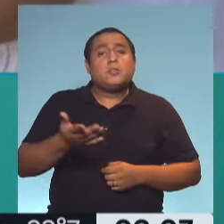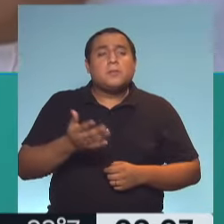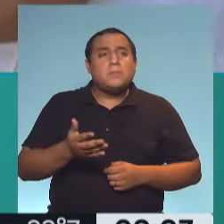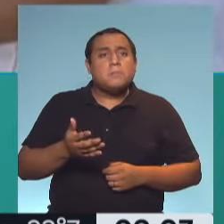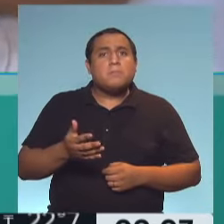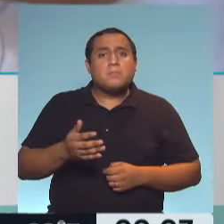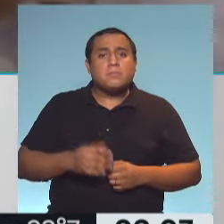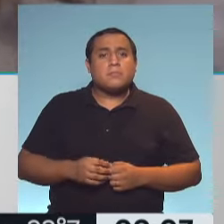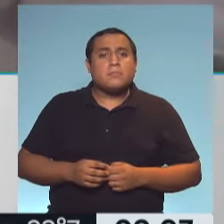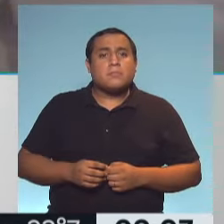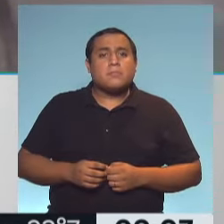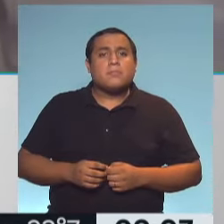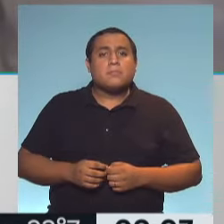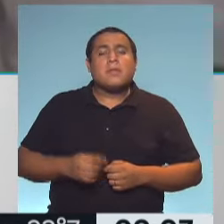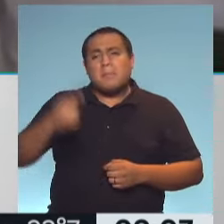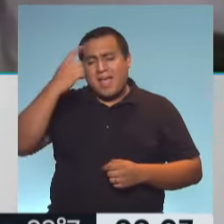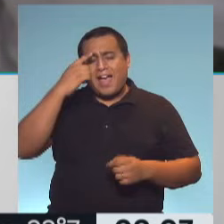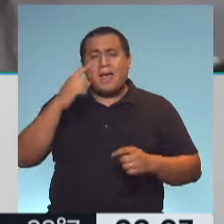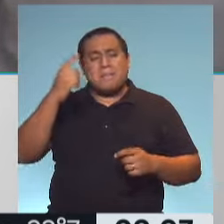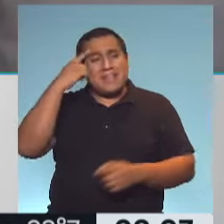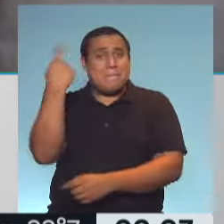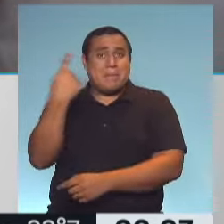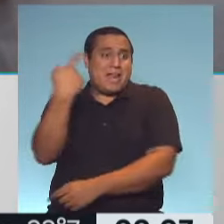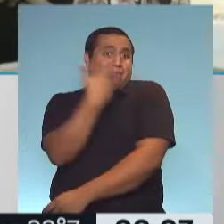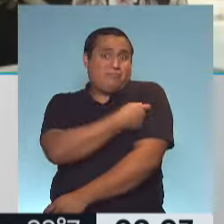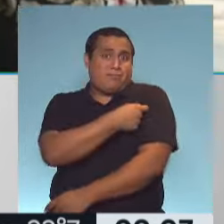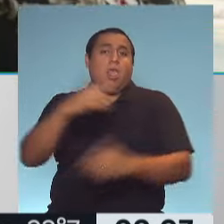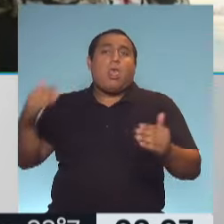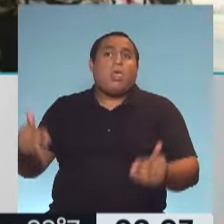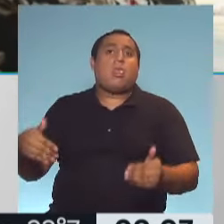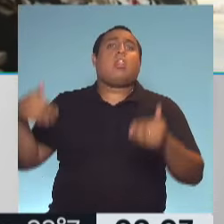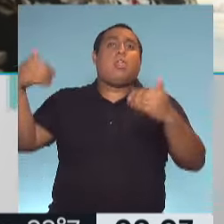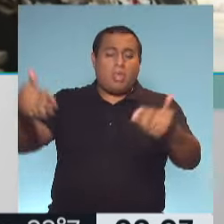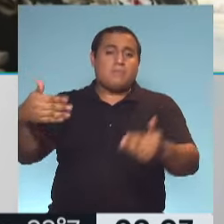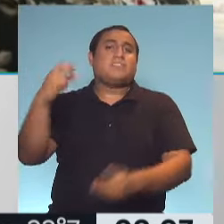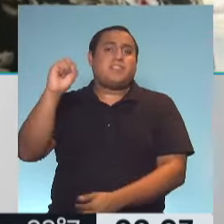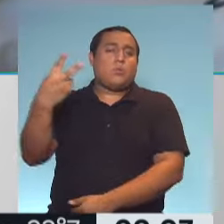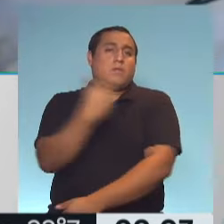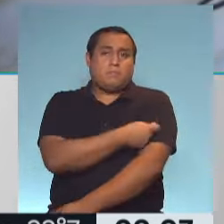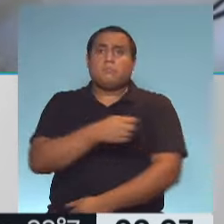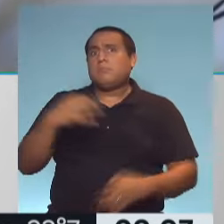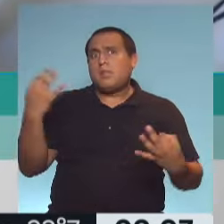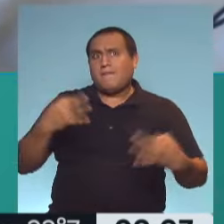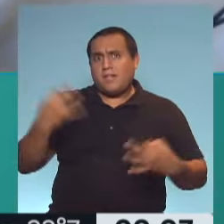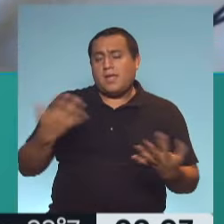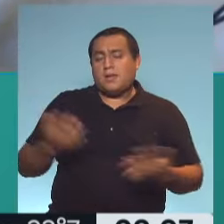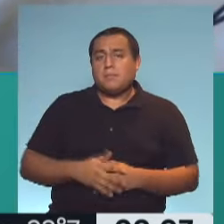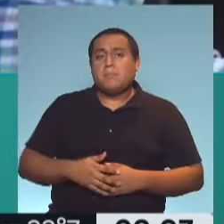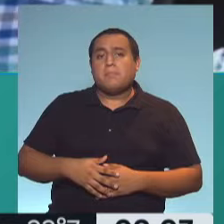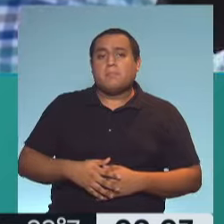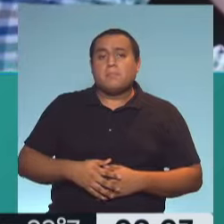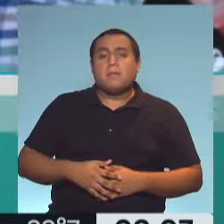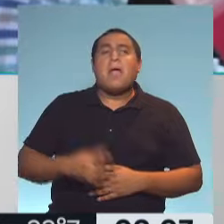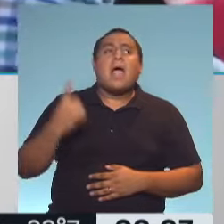dilatar o de diferir la segunda dosis está bastante aceptado en una estrategia poblacional, no